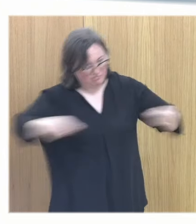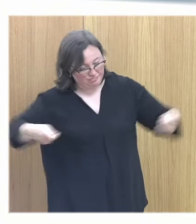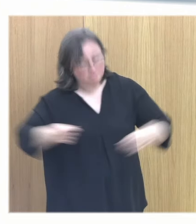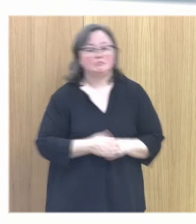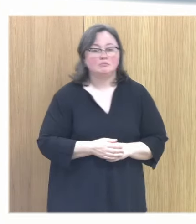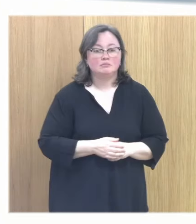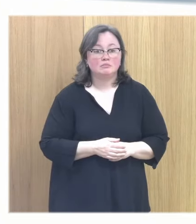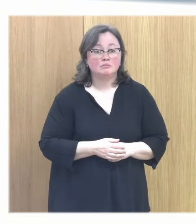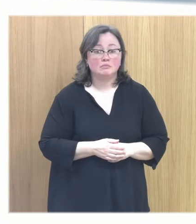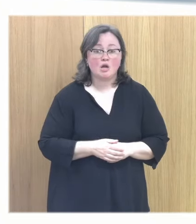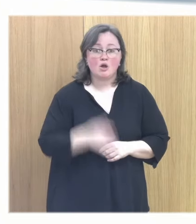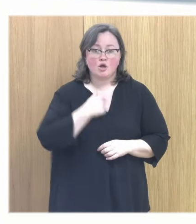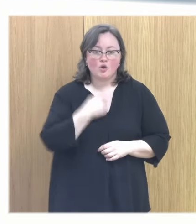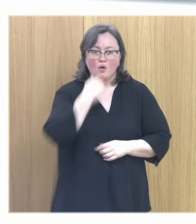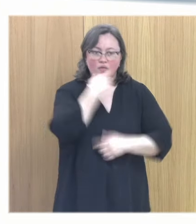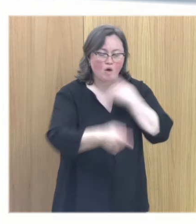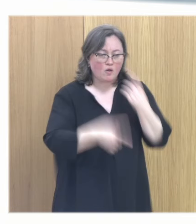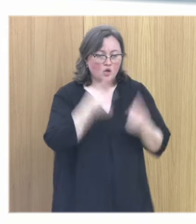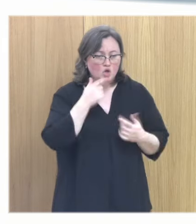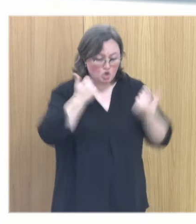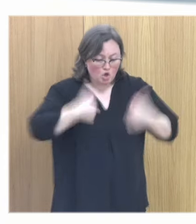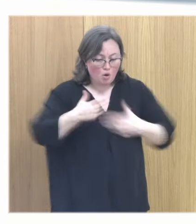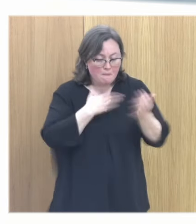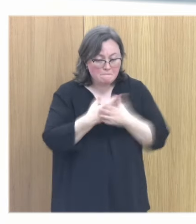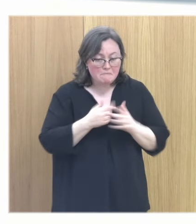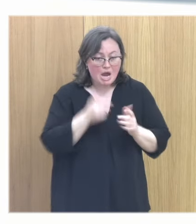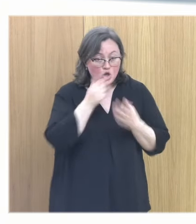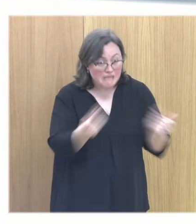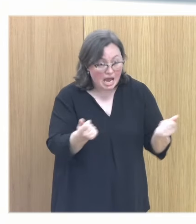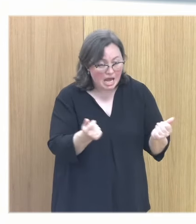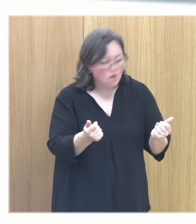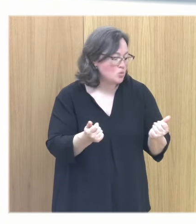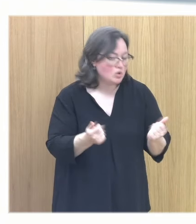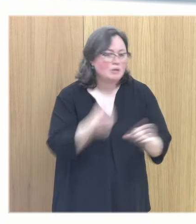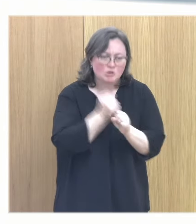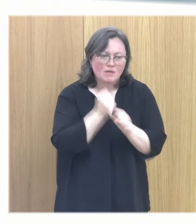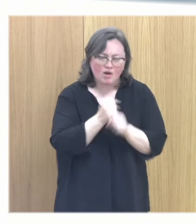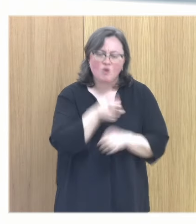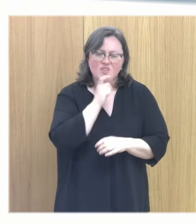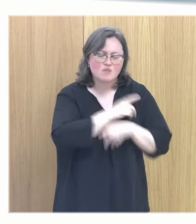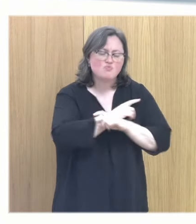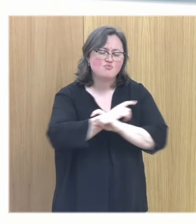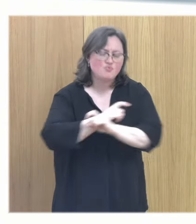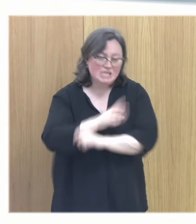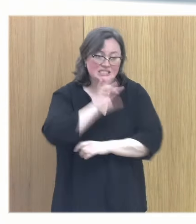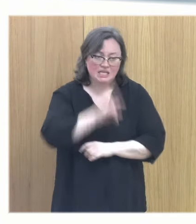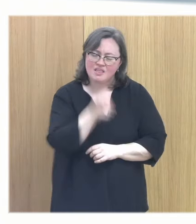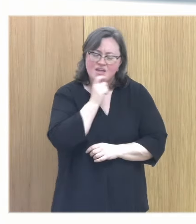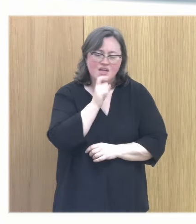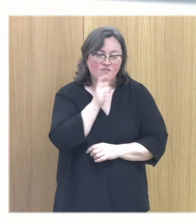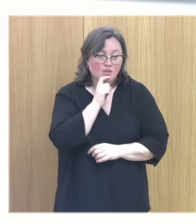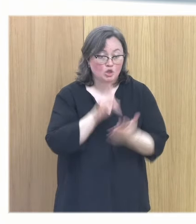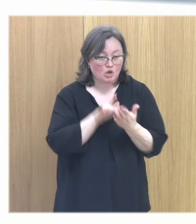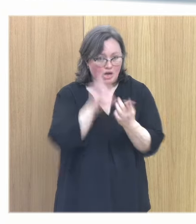que yo esté diciendo que yo no sano no significa que nuestro trabajo no sea complejo y dificilísimo ¿por qué? porque cuando